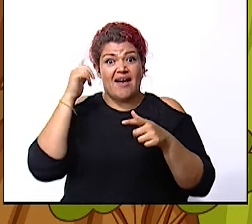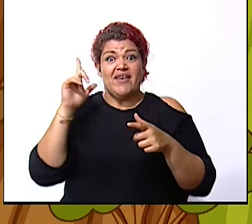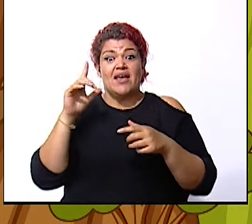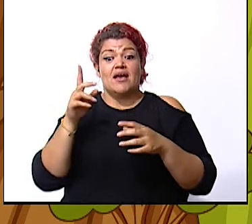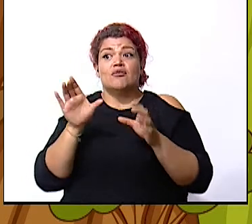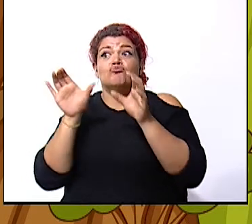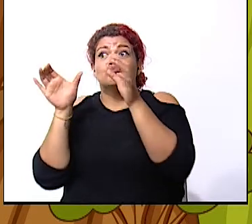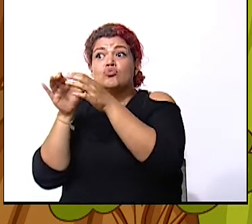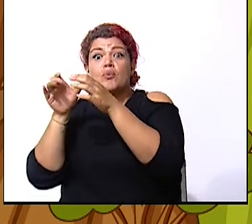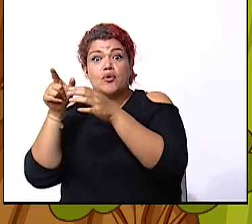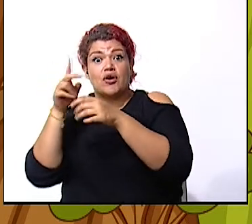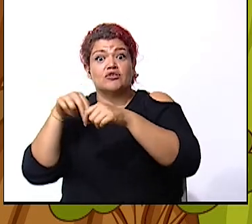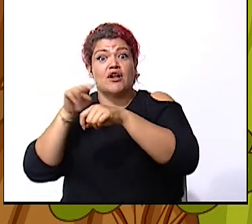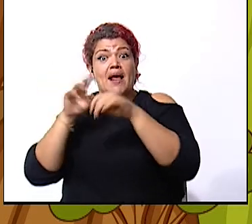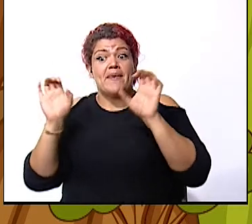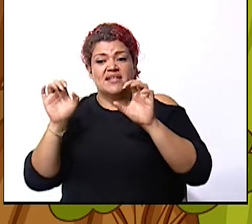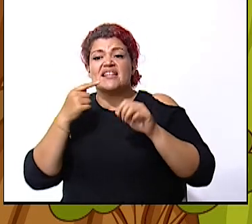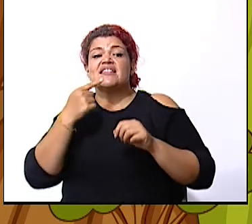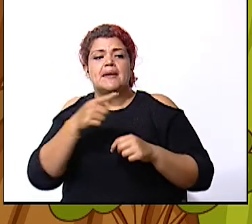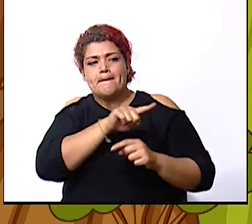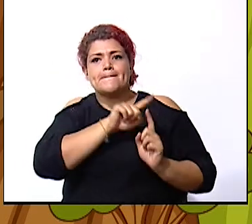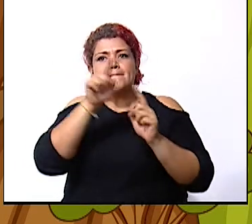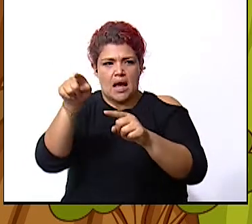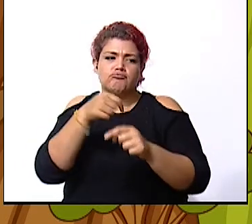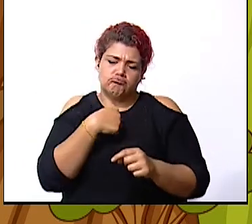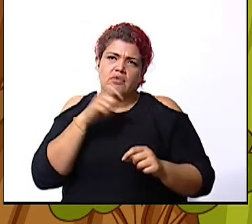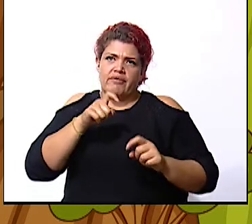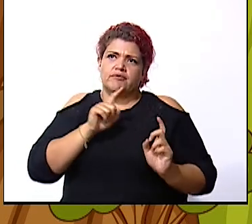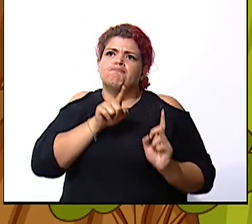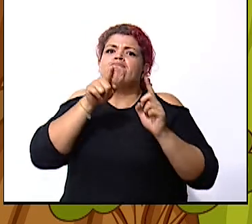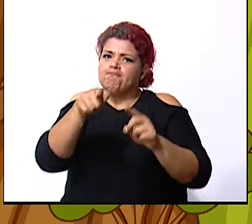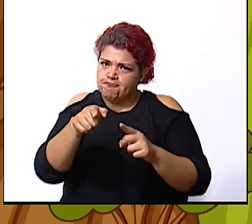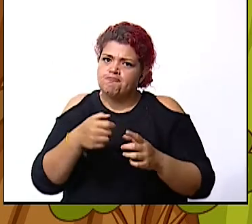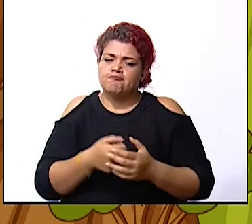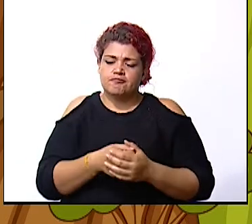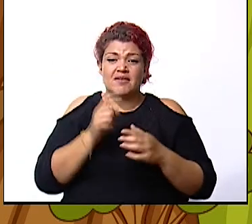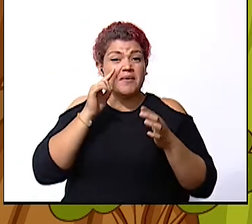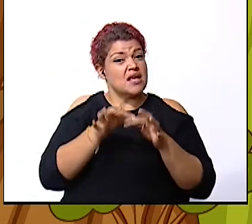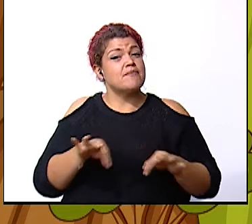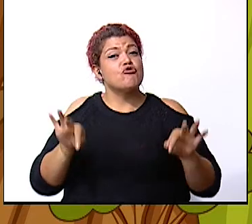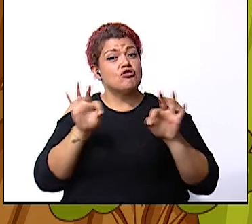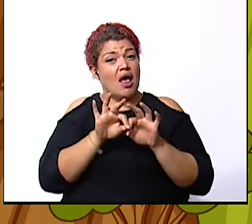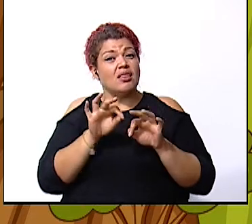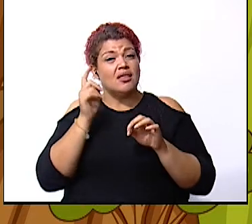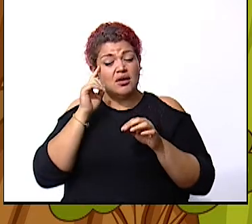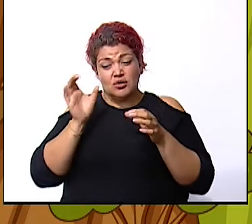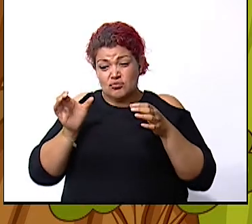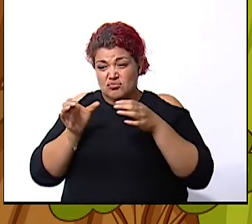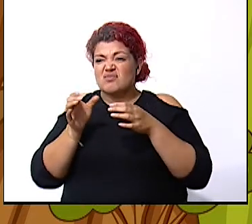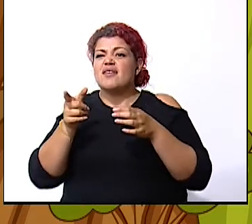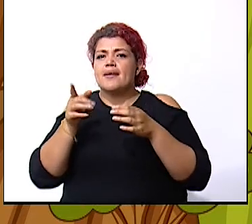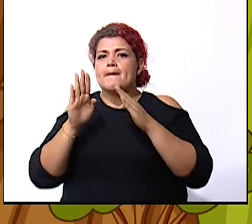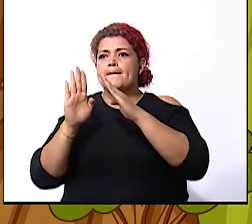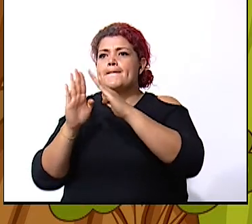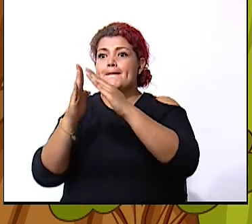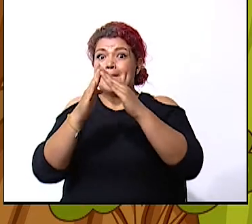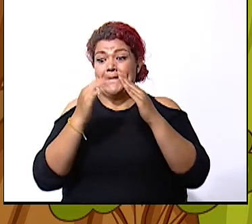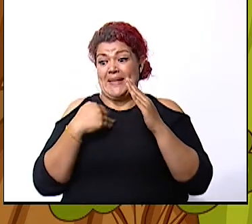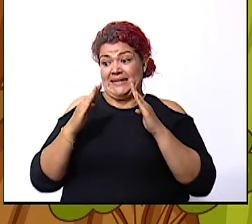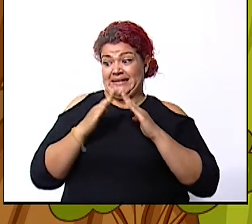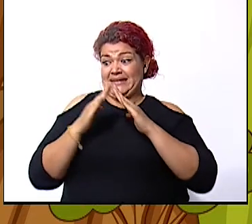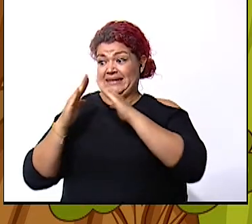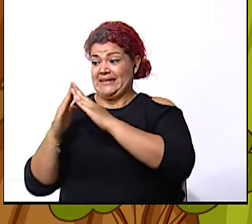nacional de emergencias así lo establezca algo importante la organización entre vecinos es